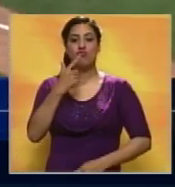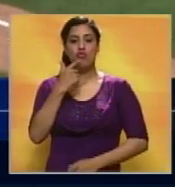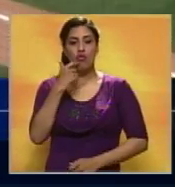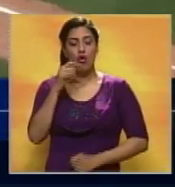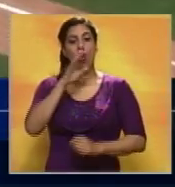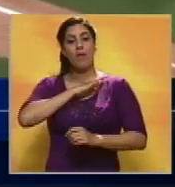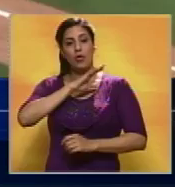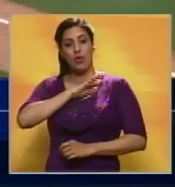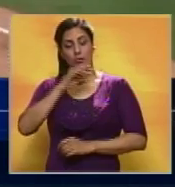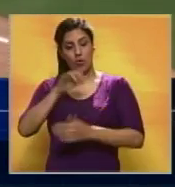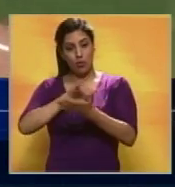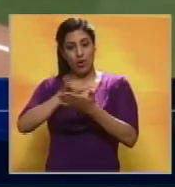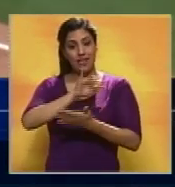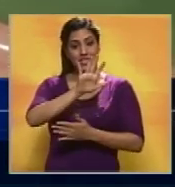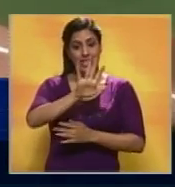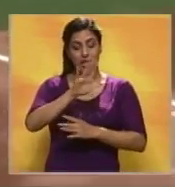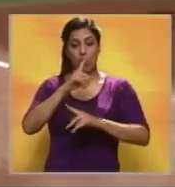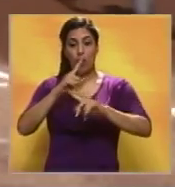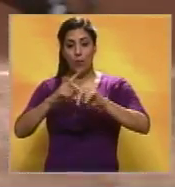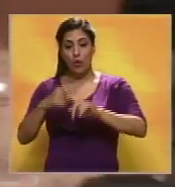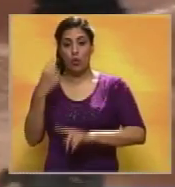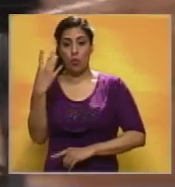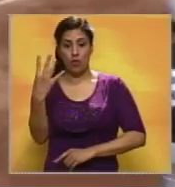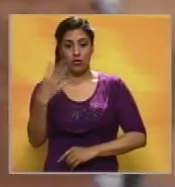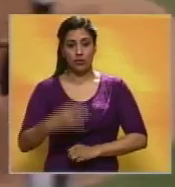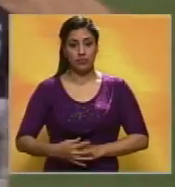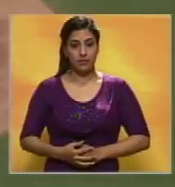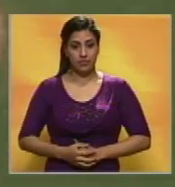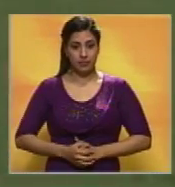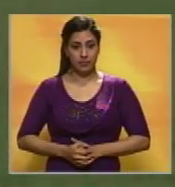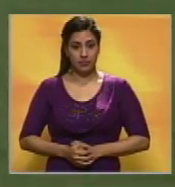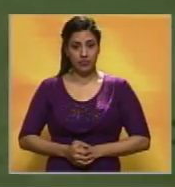ante los Yankees de Nueva York, cinco carreras por cuatro.